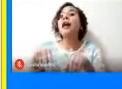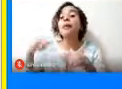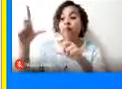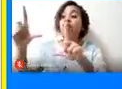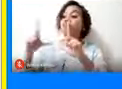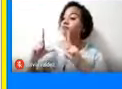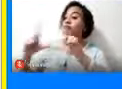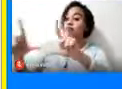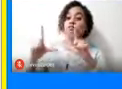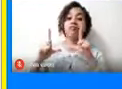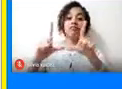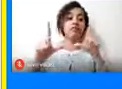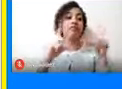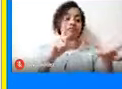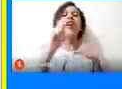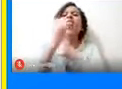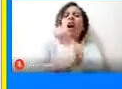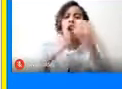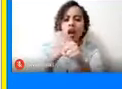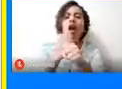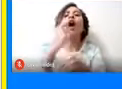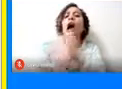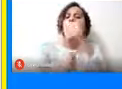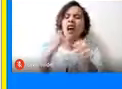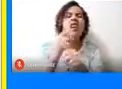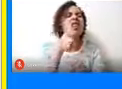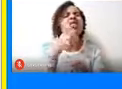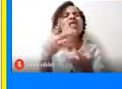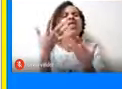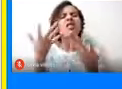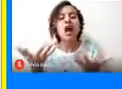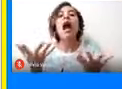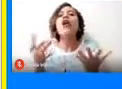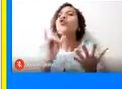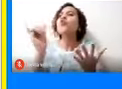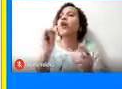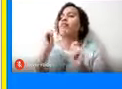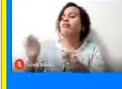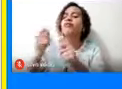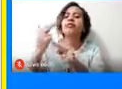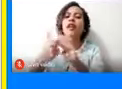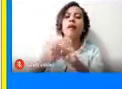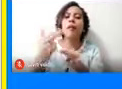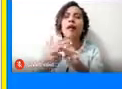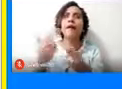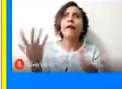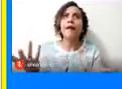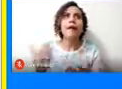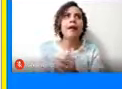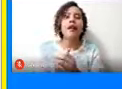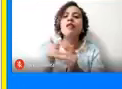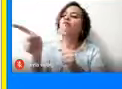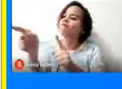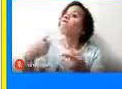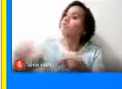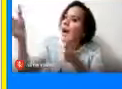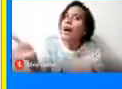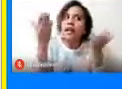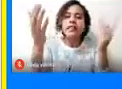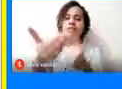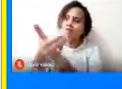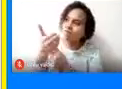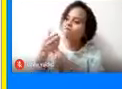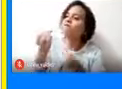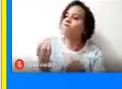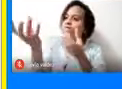anualmente y ellos son como los llamados a proteger y a generar esa